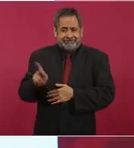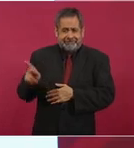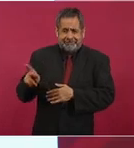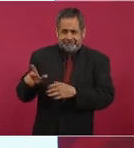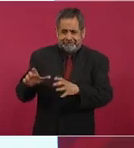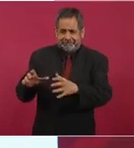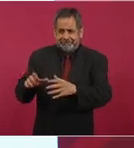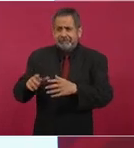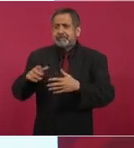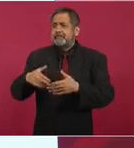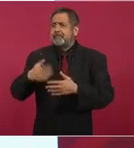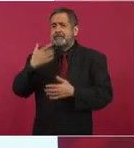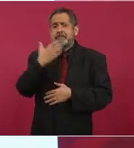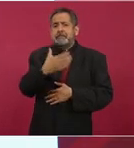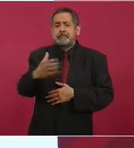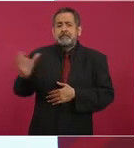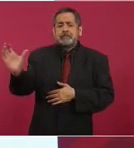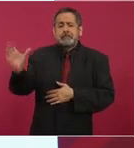me creí en el campo,